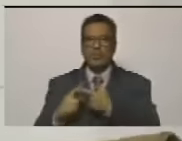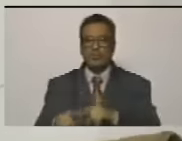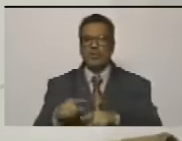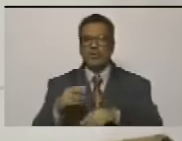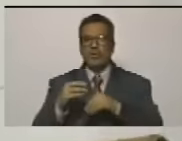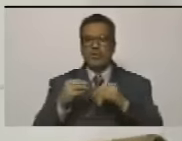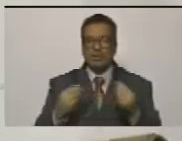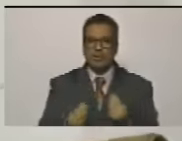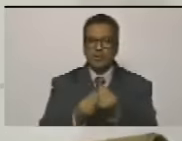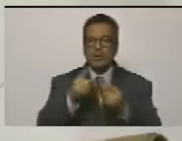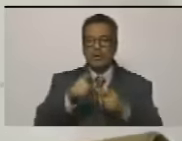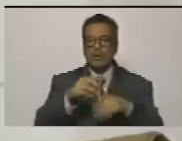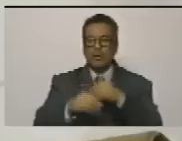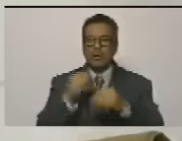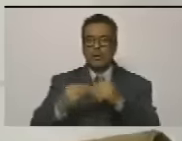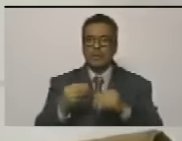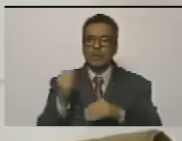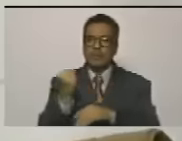de cómplices